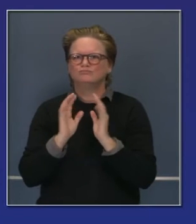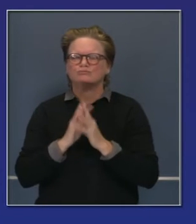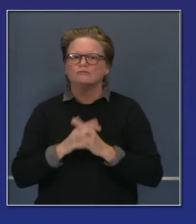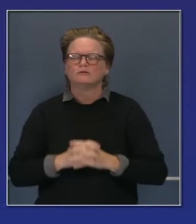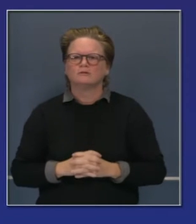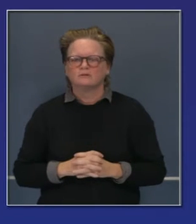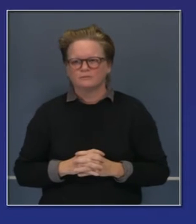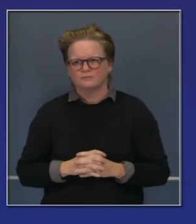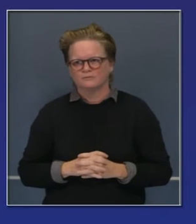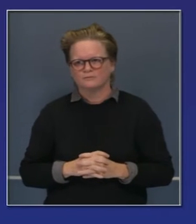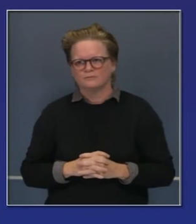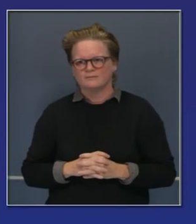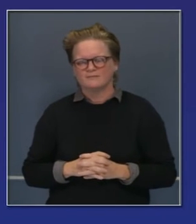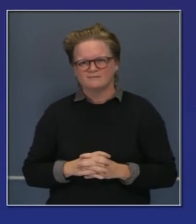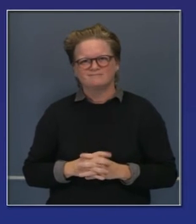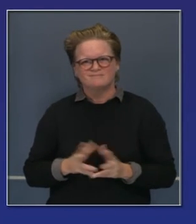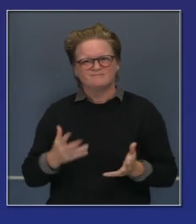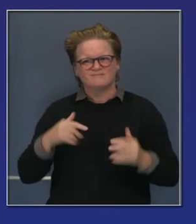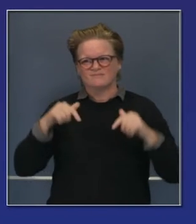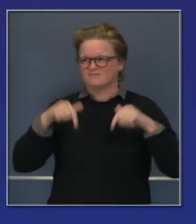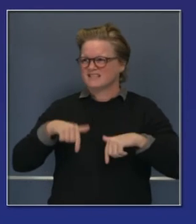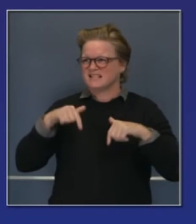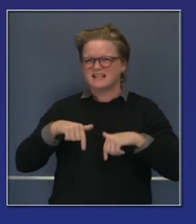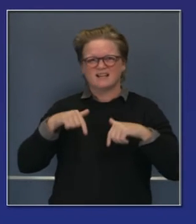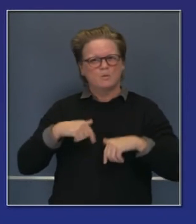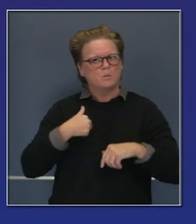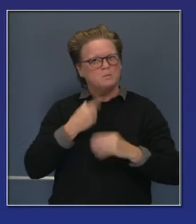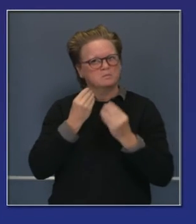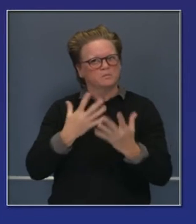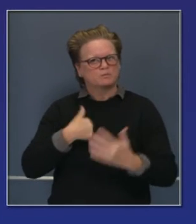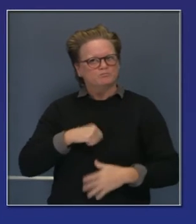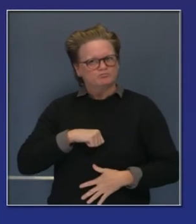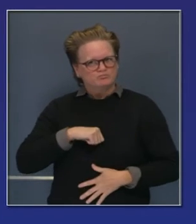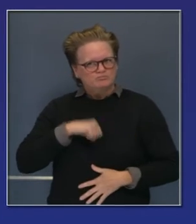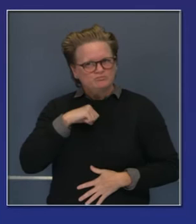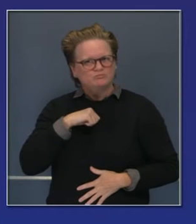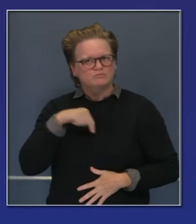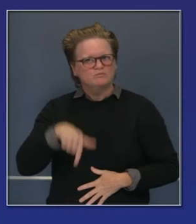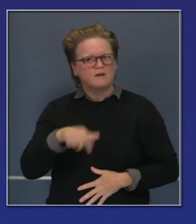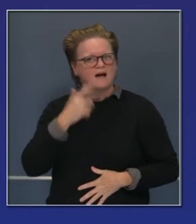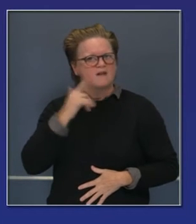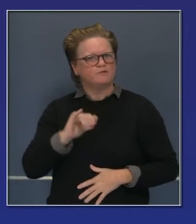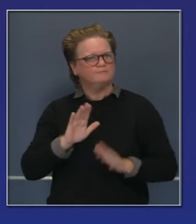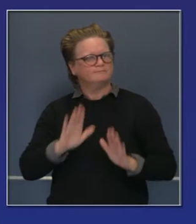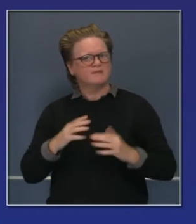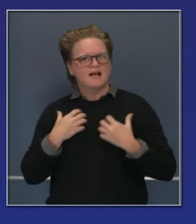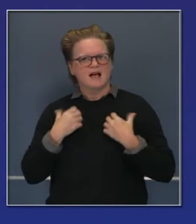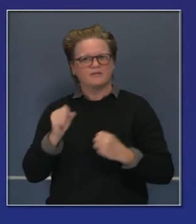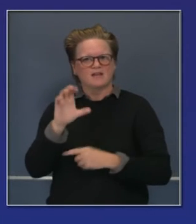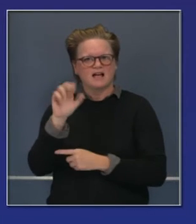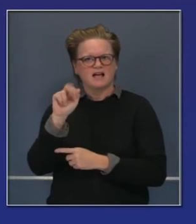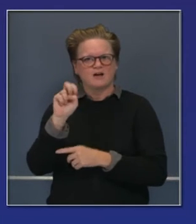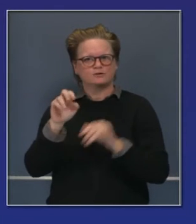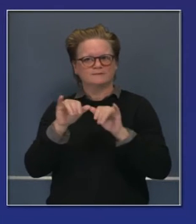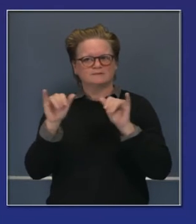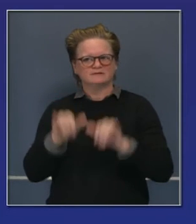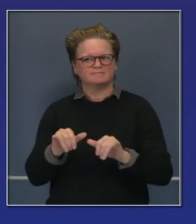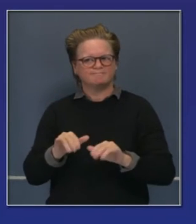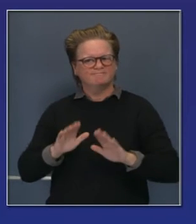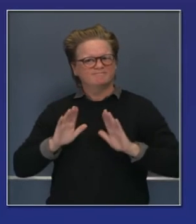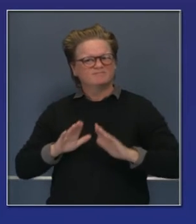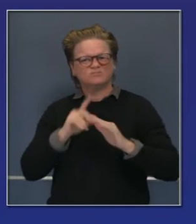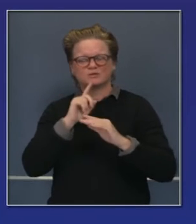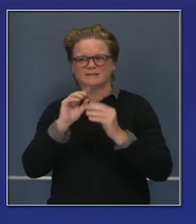Así que quería mencionar esto y recordarles de las cosas que hacemos aquí que ningún otro estado hace